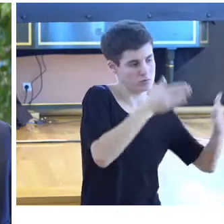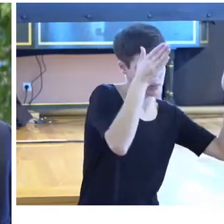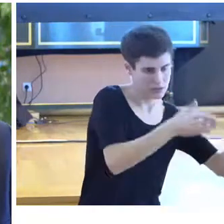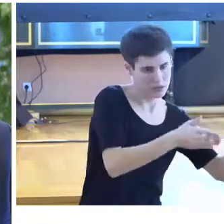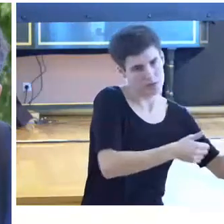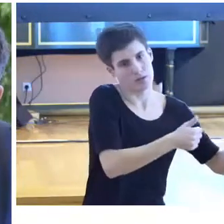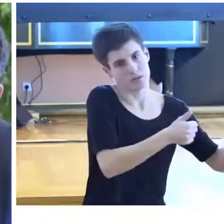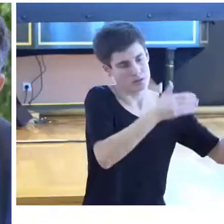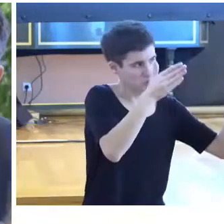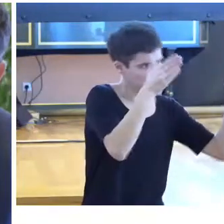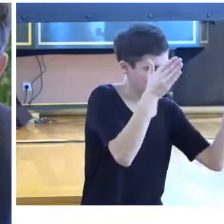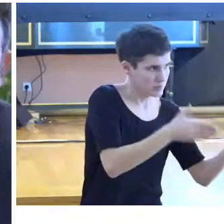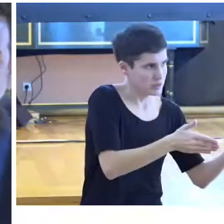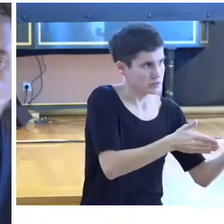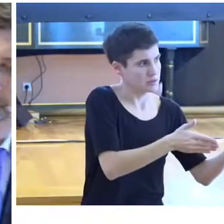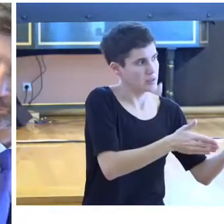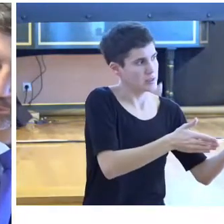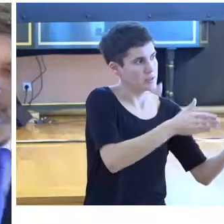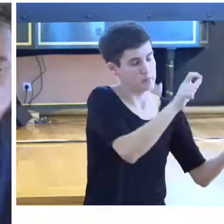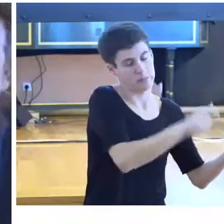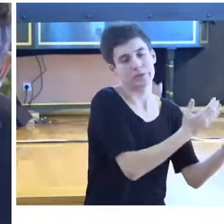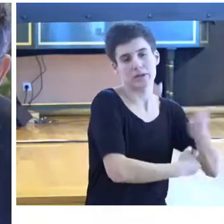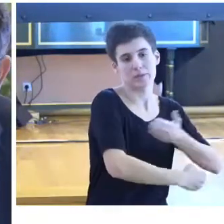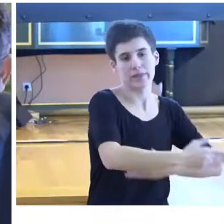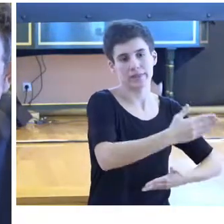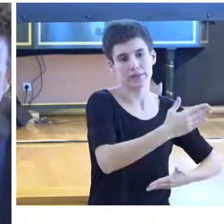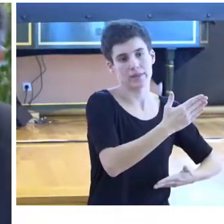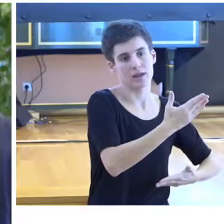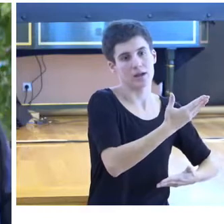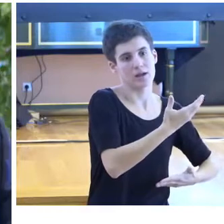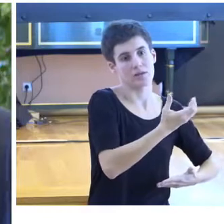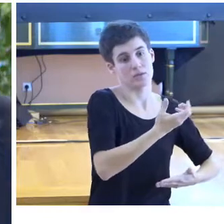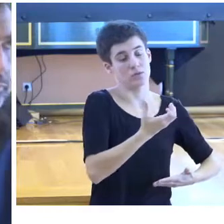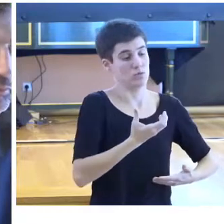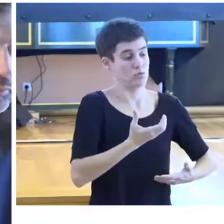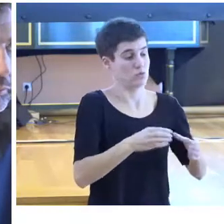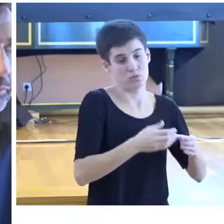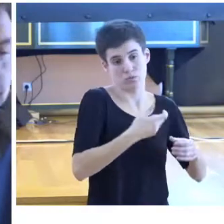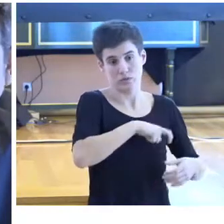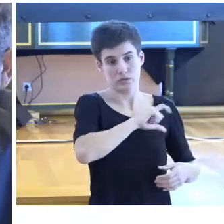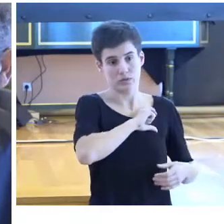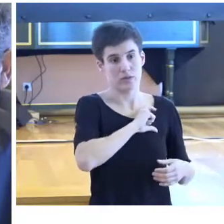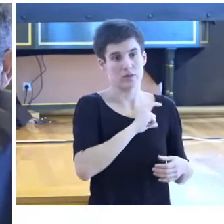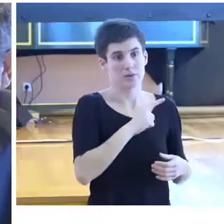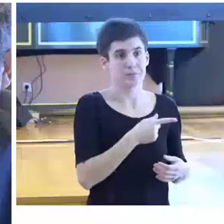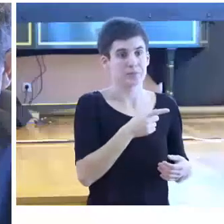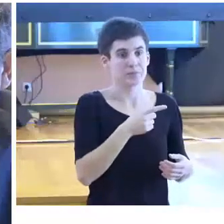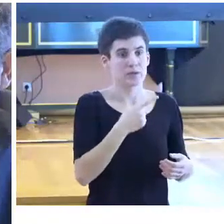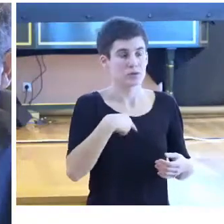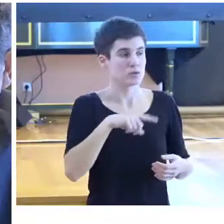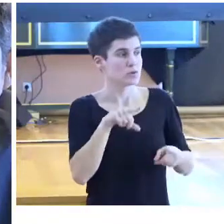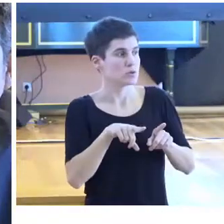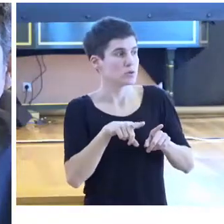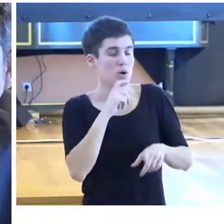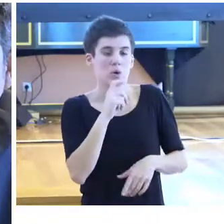la vinculación de las personas con discapacidad en los cuerpos de seguridad, cómo hacíamos ese paso